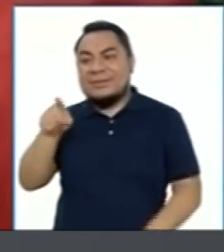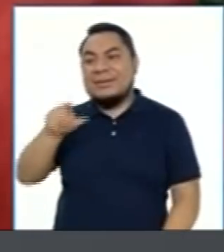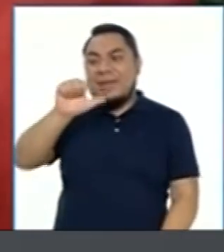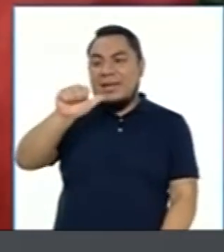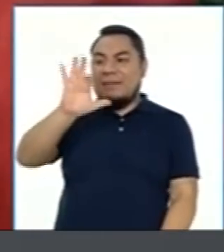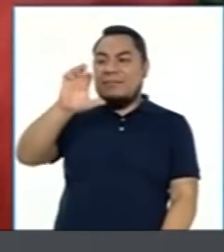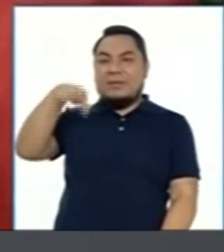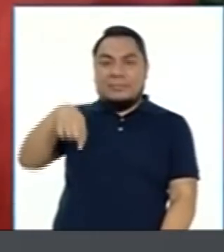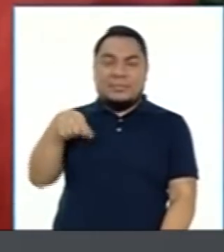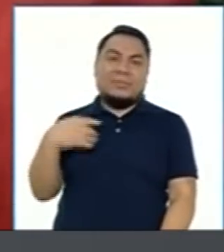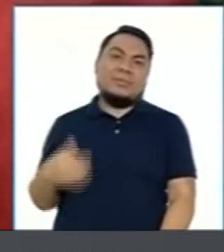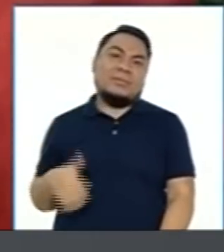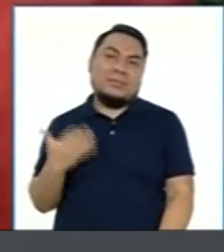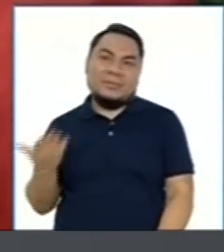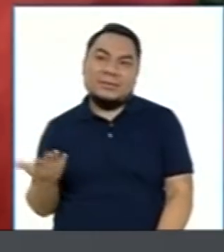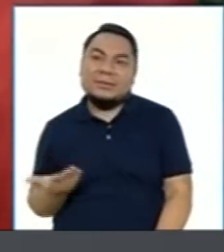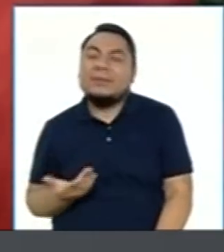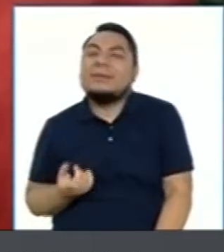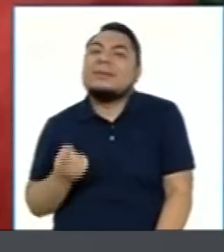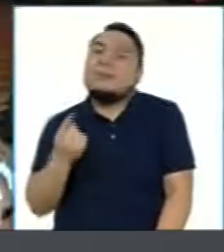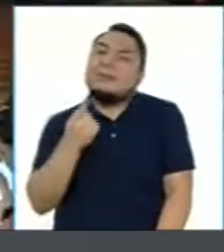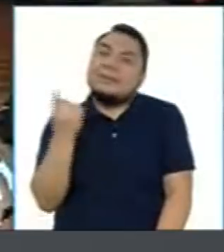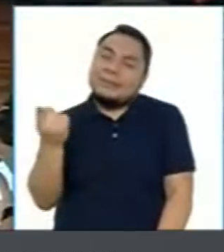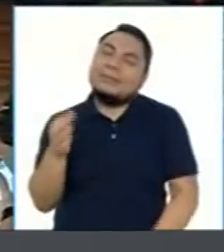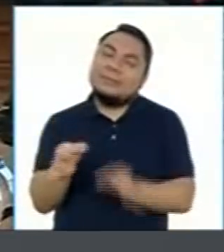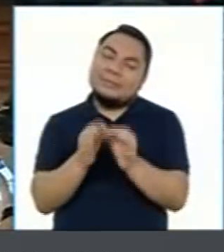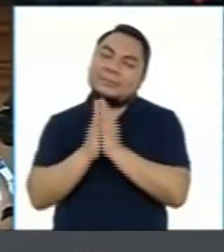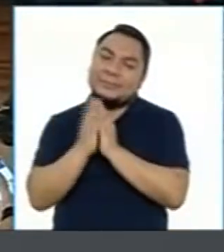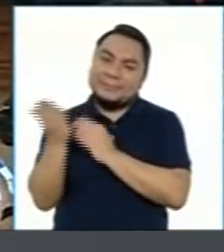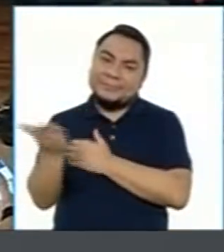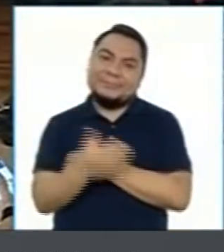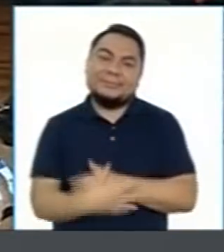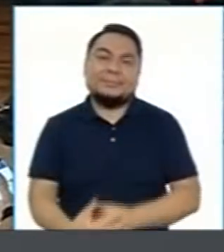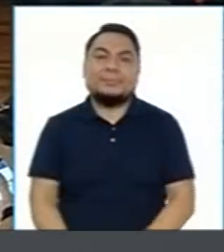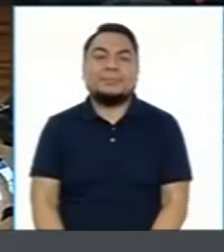los depósitos en las AFP. Por favor.